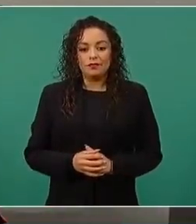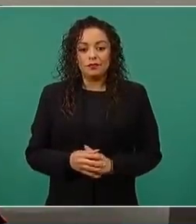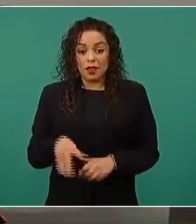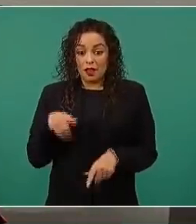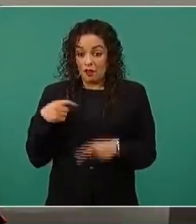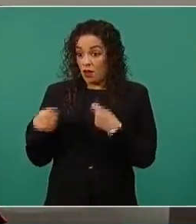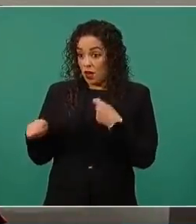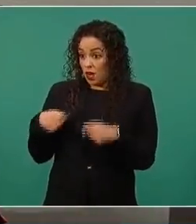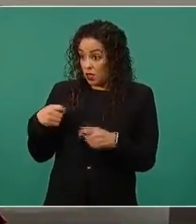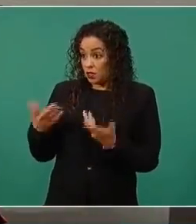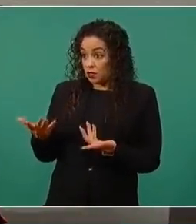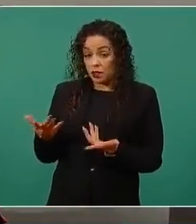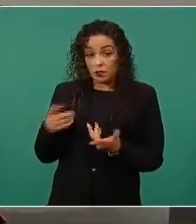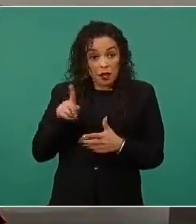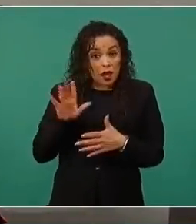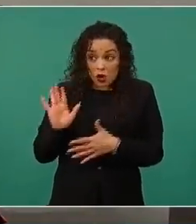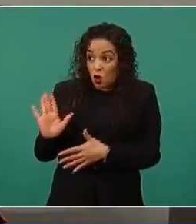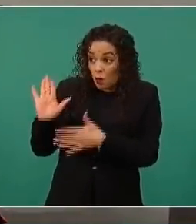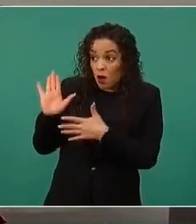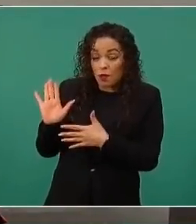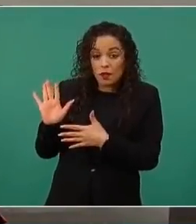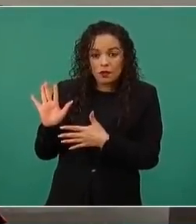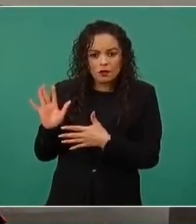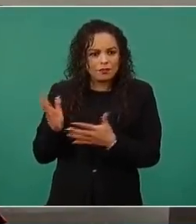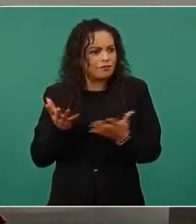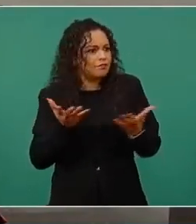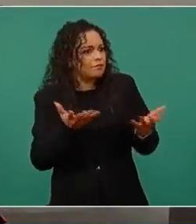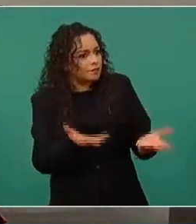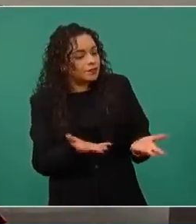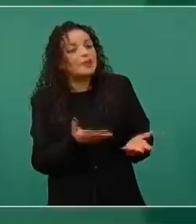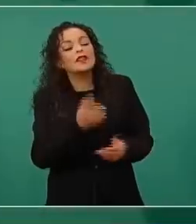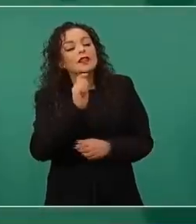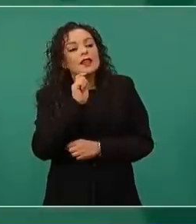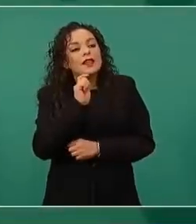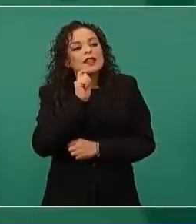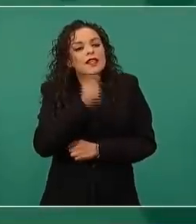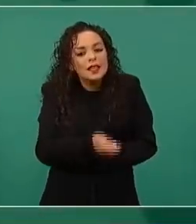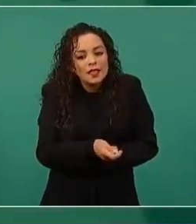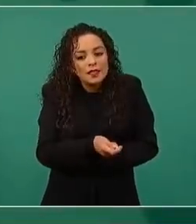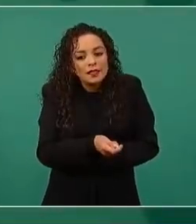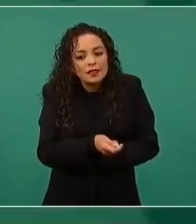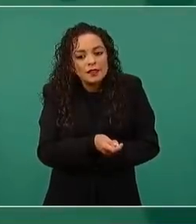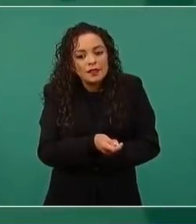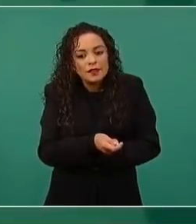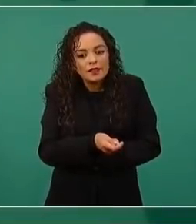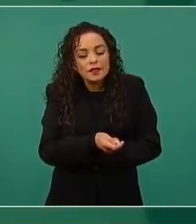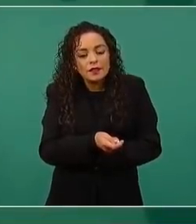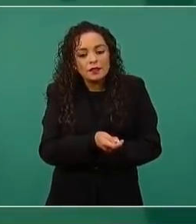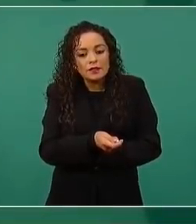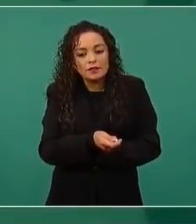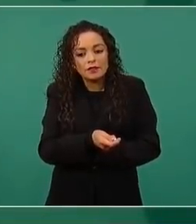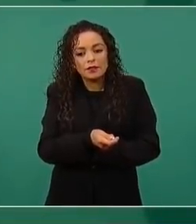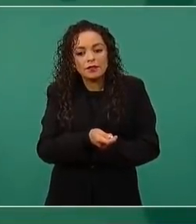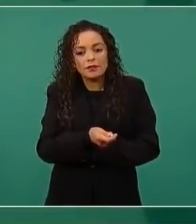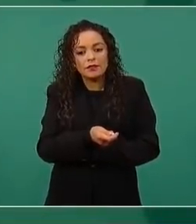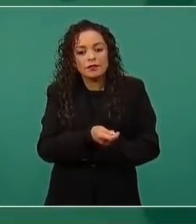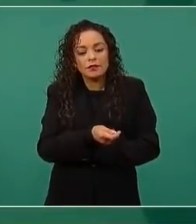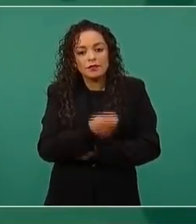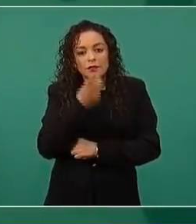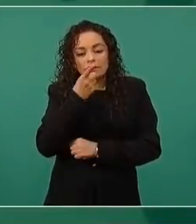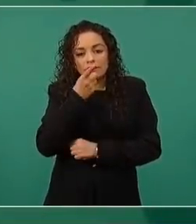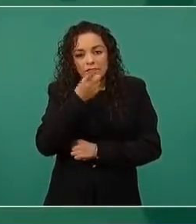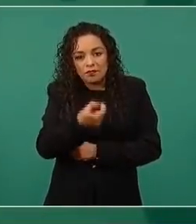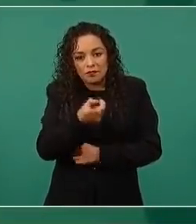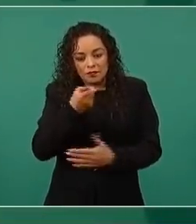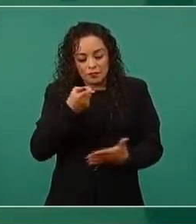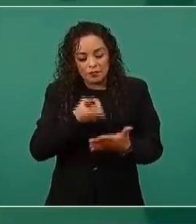se comprometieron? Porque consiste en la reforma